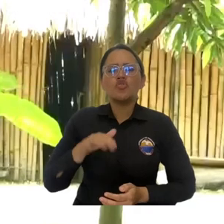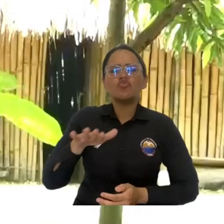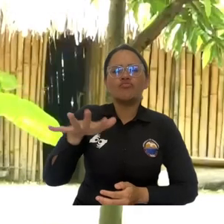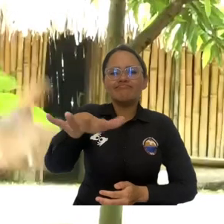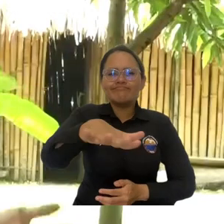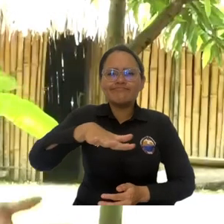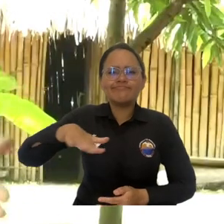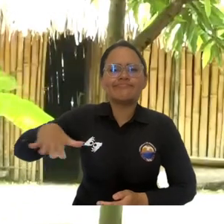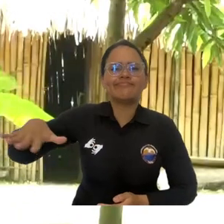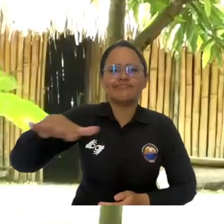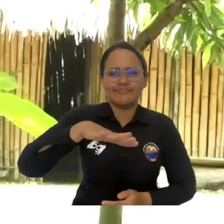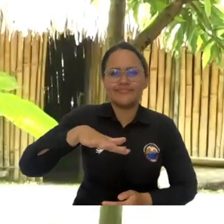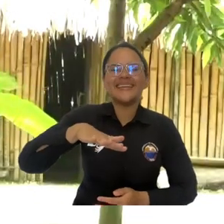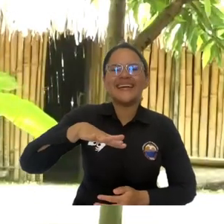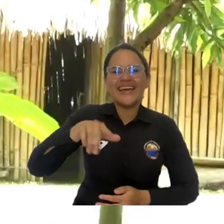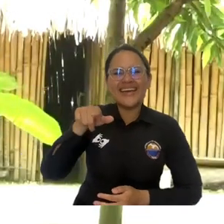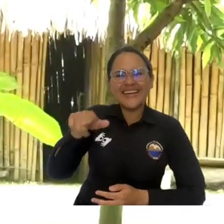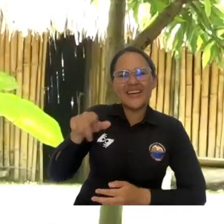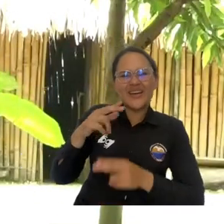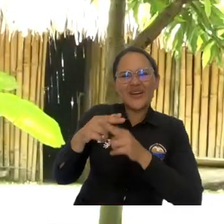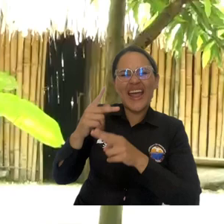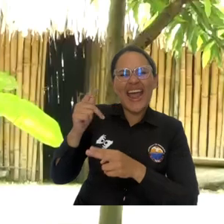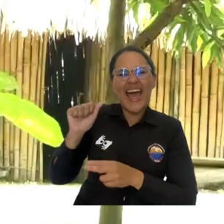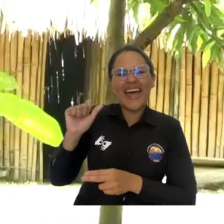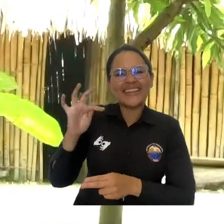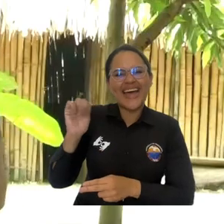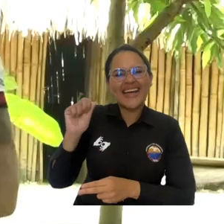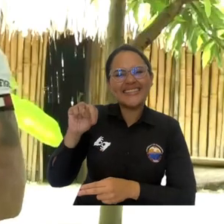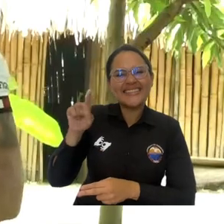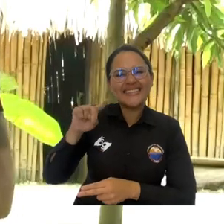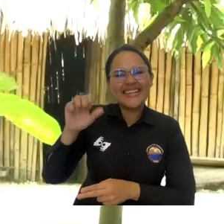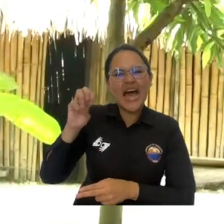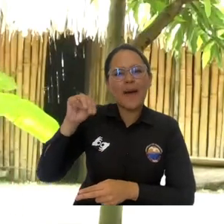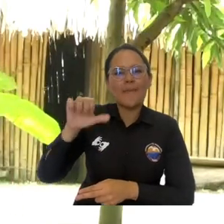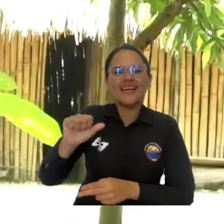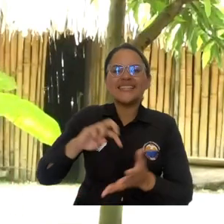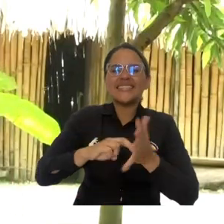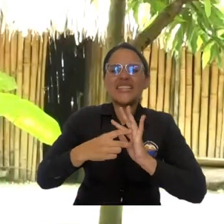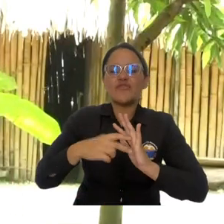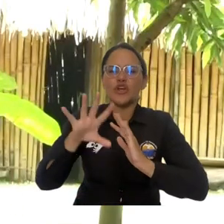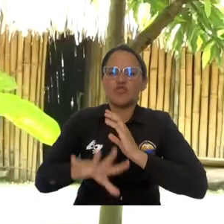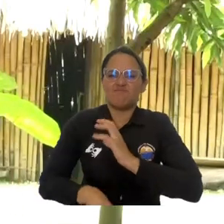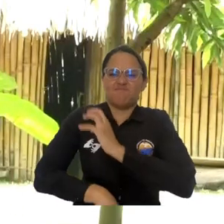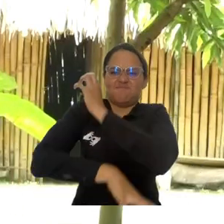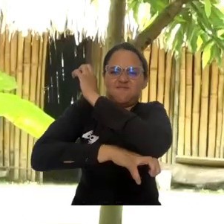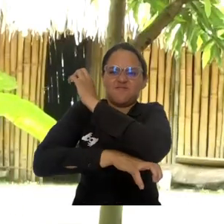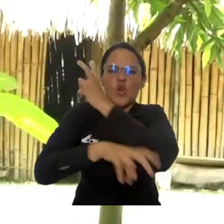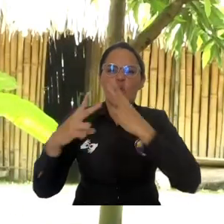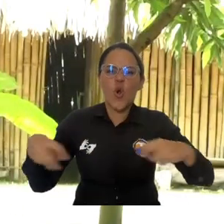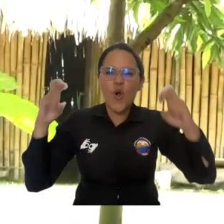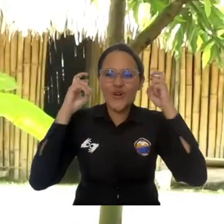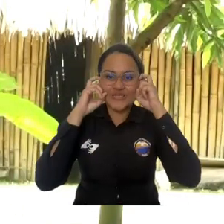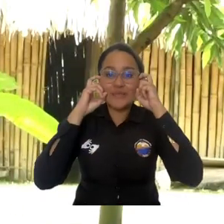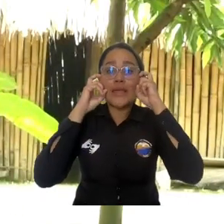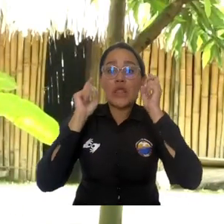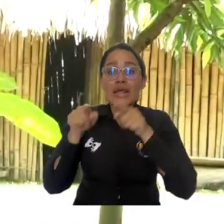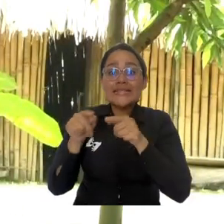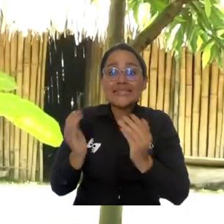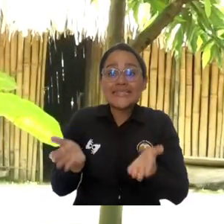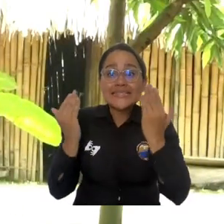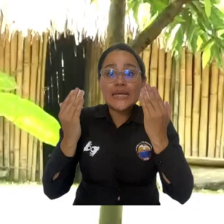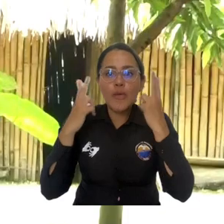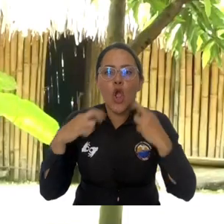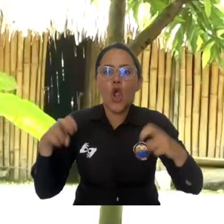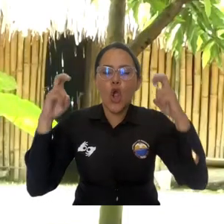La sede Catanzama, que como usted lo dijo ese día y yo aprendo rápido, significa raíz del conocimiento y qué mejor lugar para que se